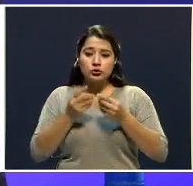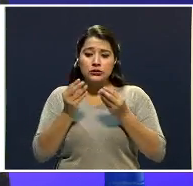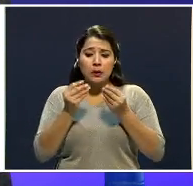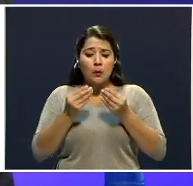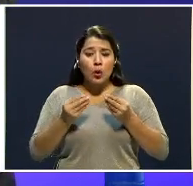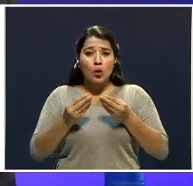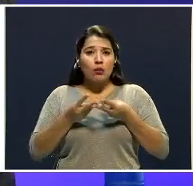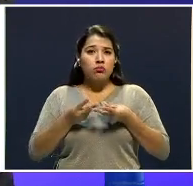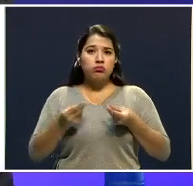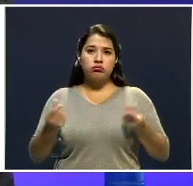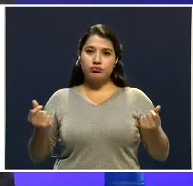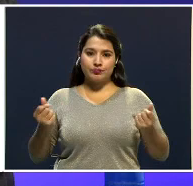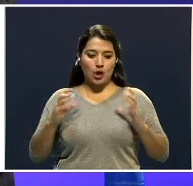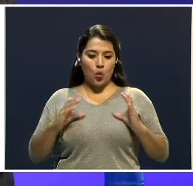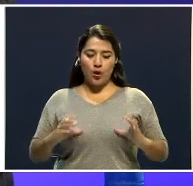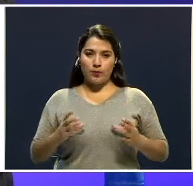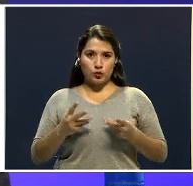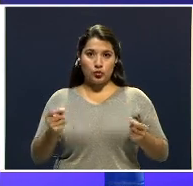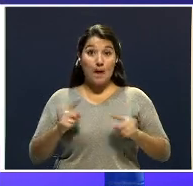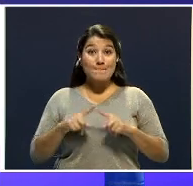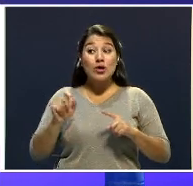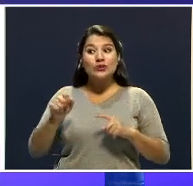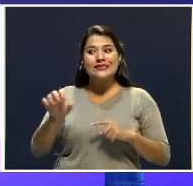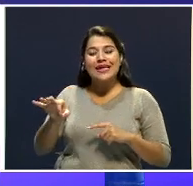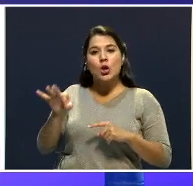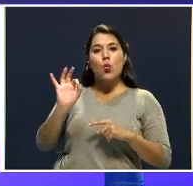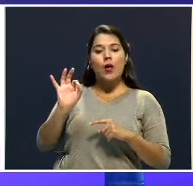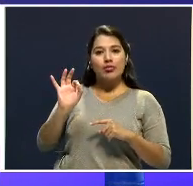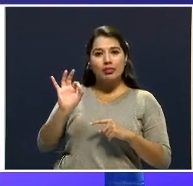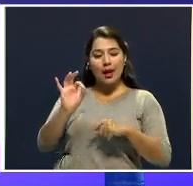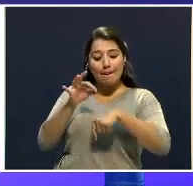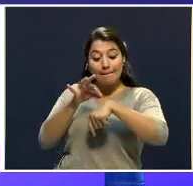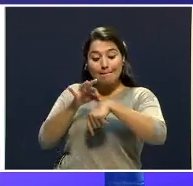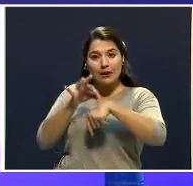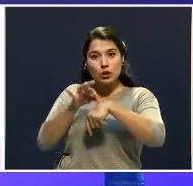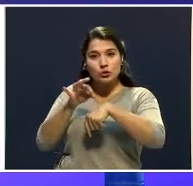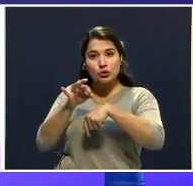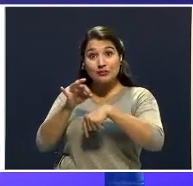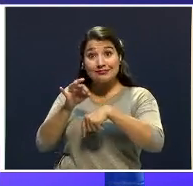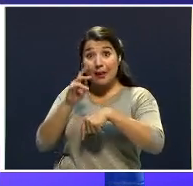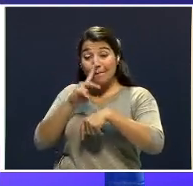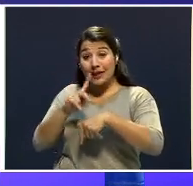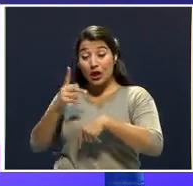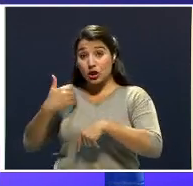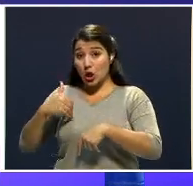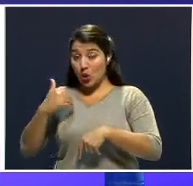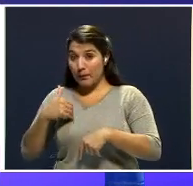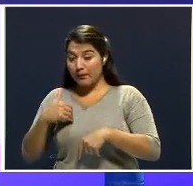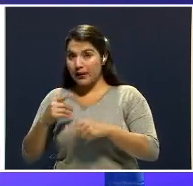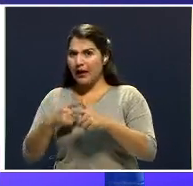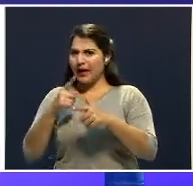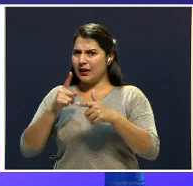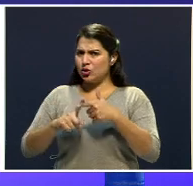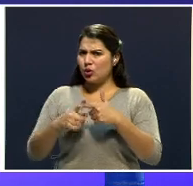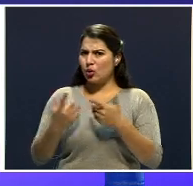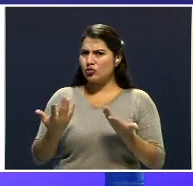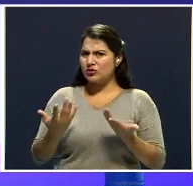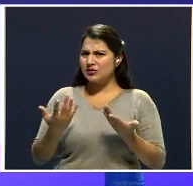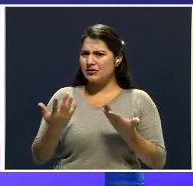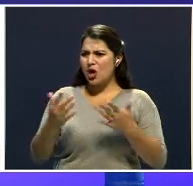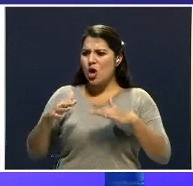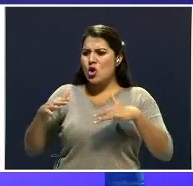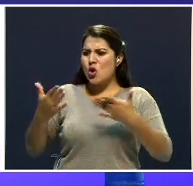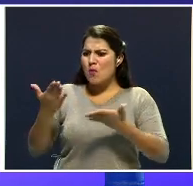los medios públicos. O sea, el reto era aquí ver cómo llegaron esos medios públicos que resultaron seis